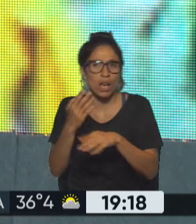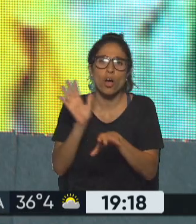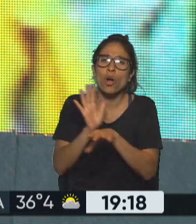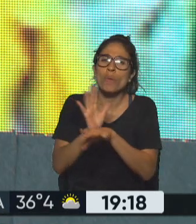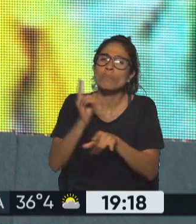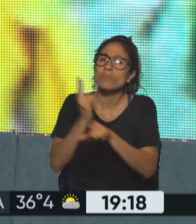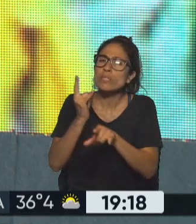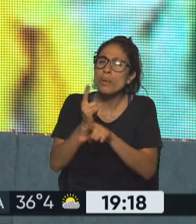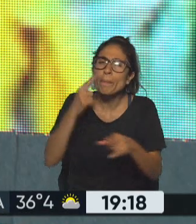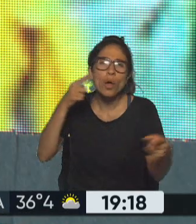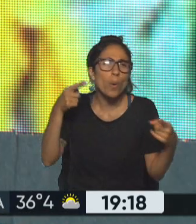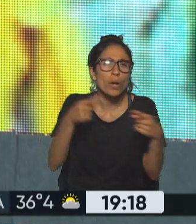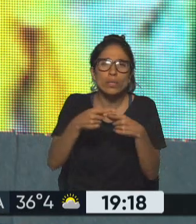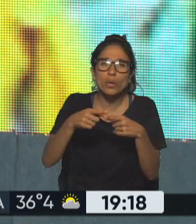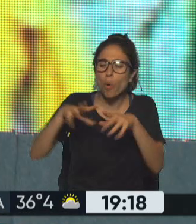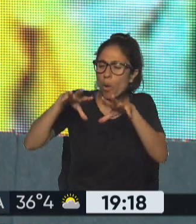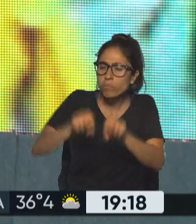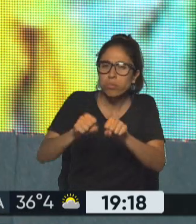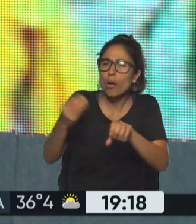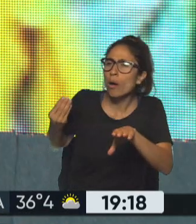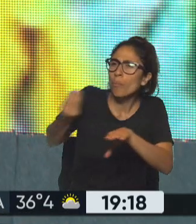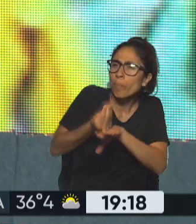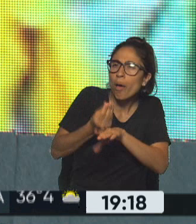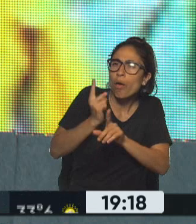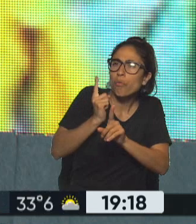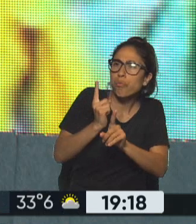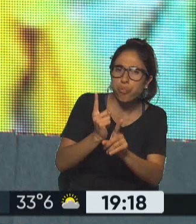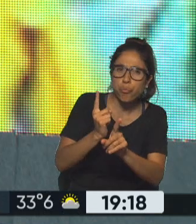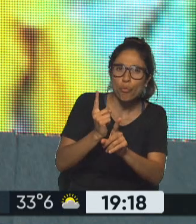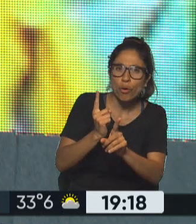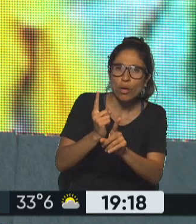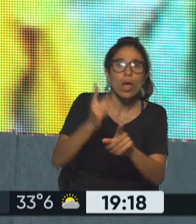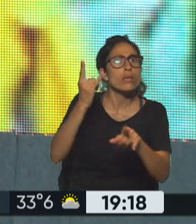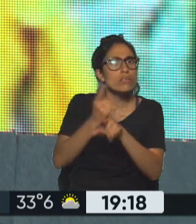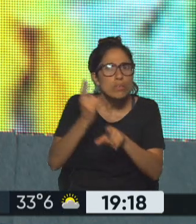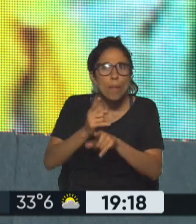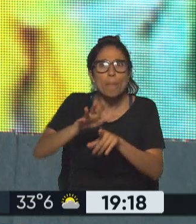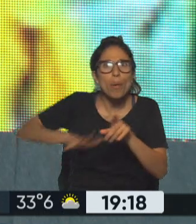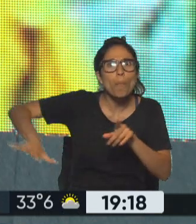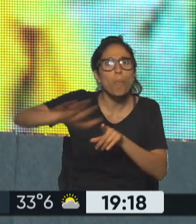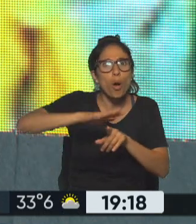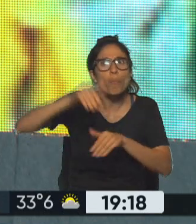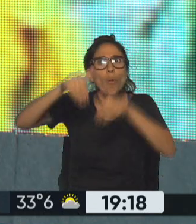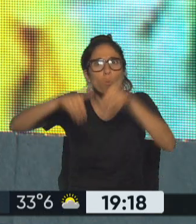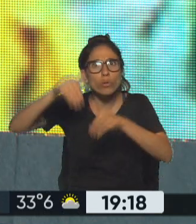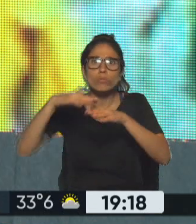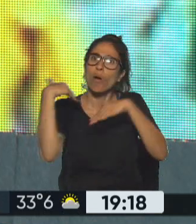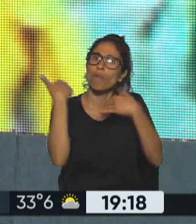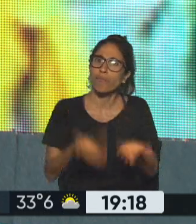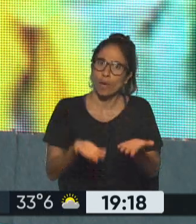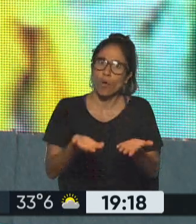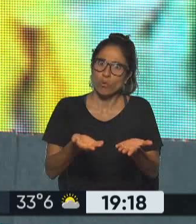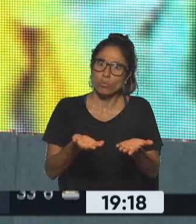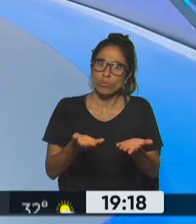poder popular porque lo dijiste recién ganaron por dos puntos en Brasil exacto y Donald Trump tiene posibilidades concretas también de volver al